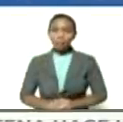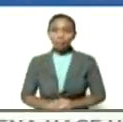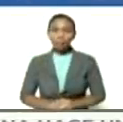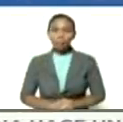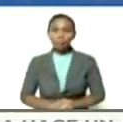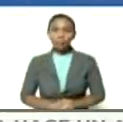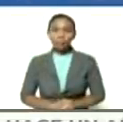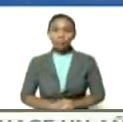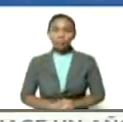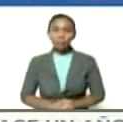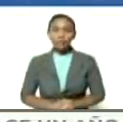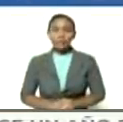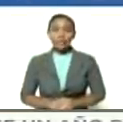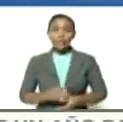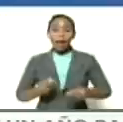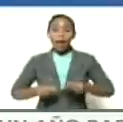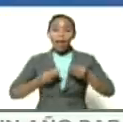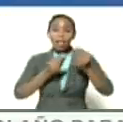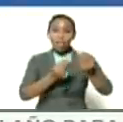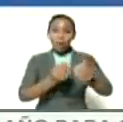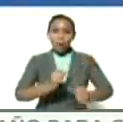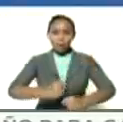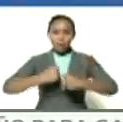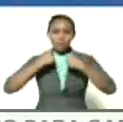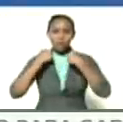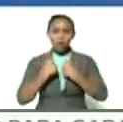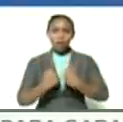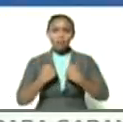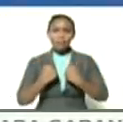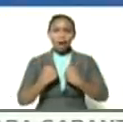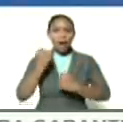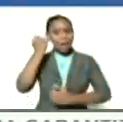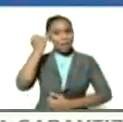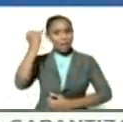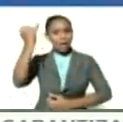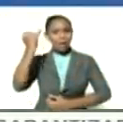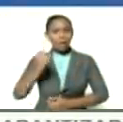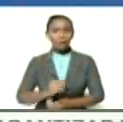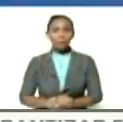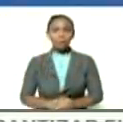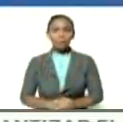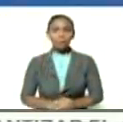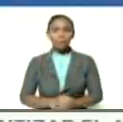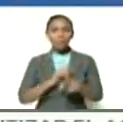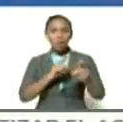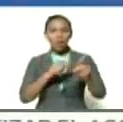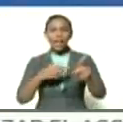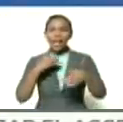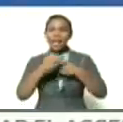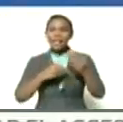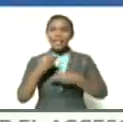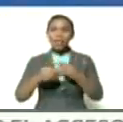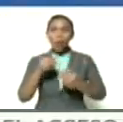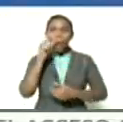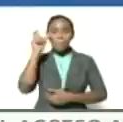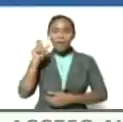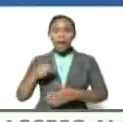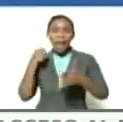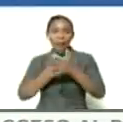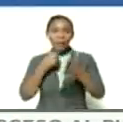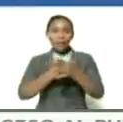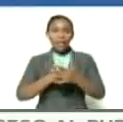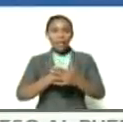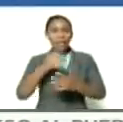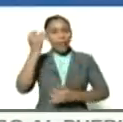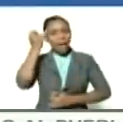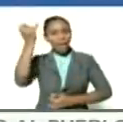que le dio fuerza en las ideas lo que Fidel Castro Ruz llamaba en la batalla de las ideas